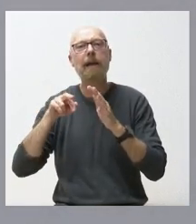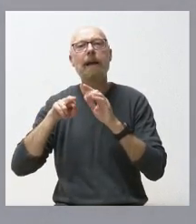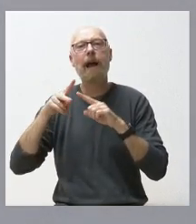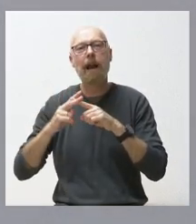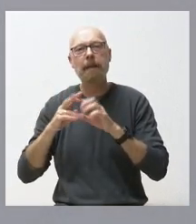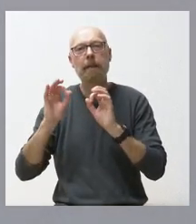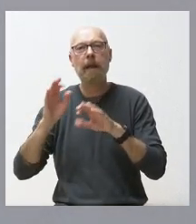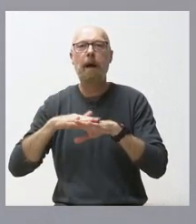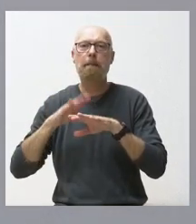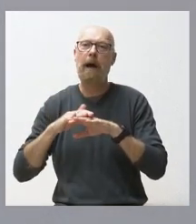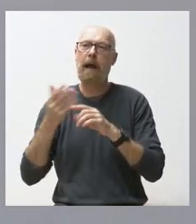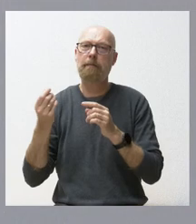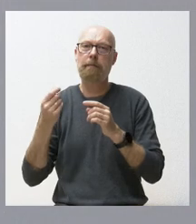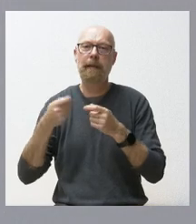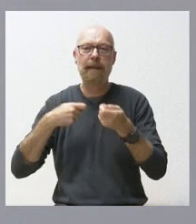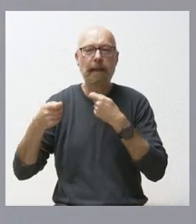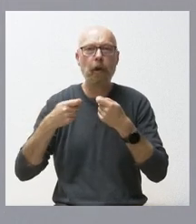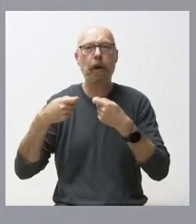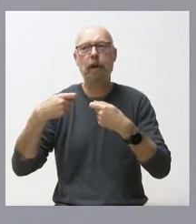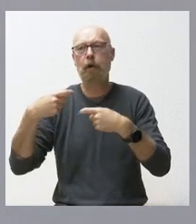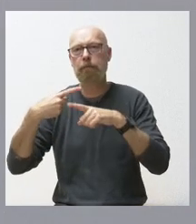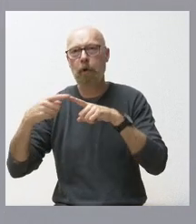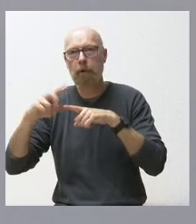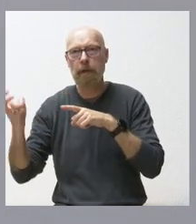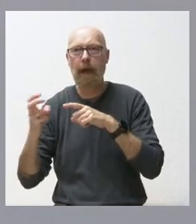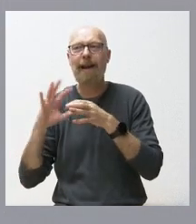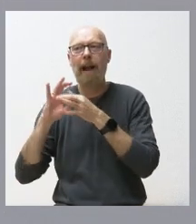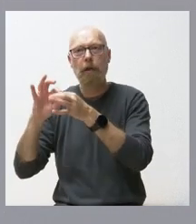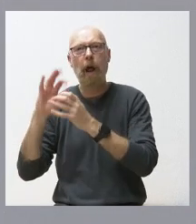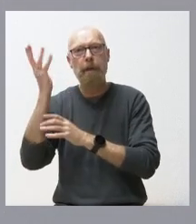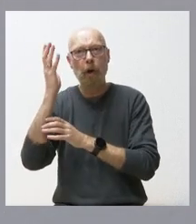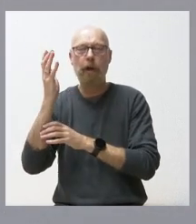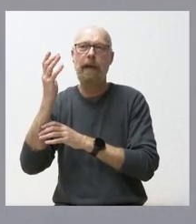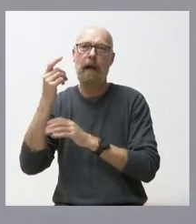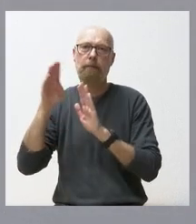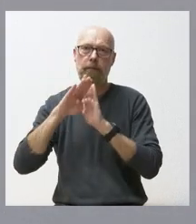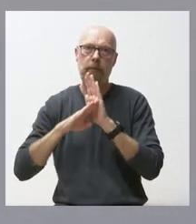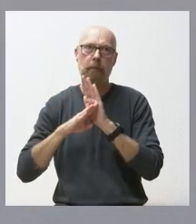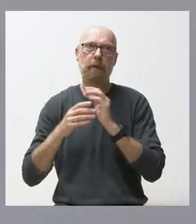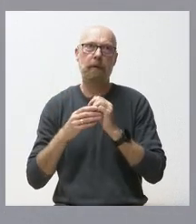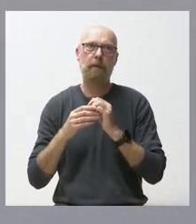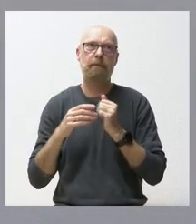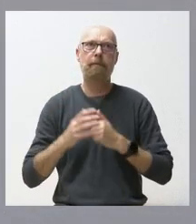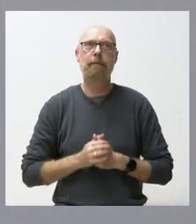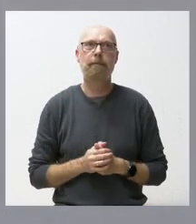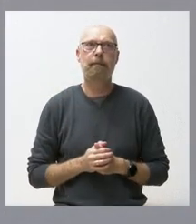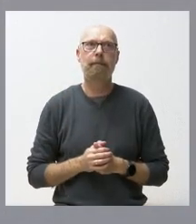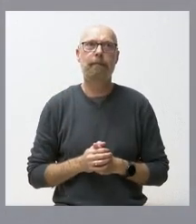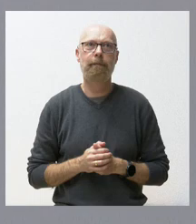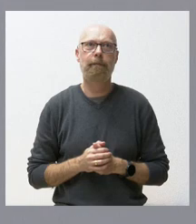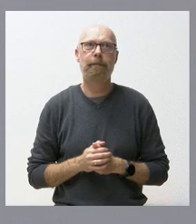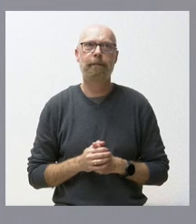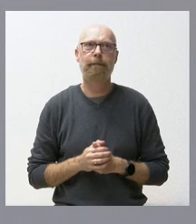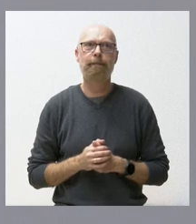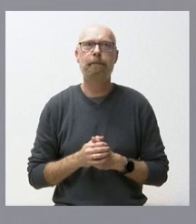confianza en las transacciones comerciales, todo lo que tiene que ver con la metrología. No confundir con meteorología en este momento. Estamos hablando de mediciones